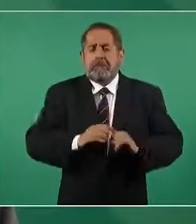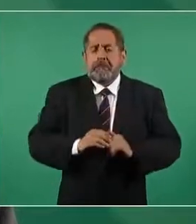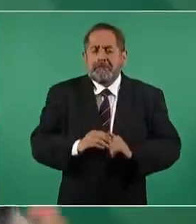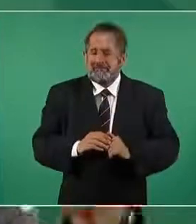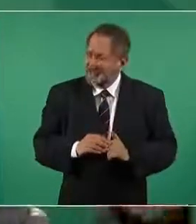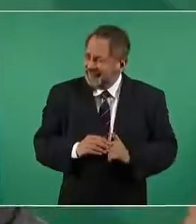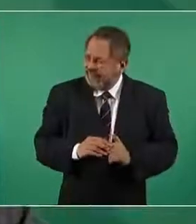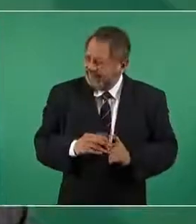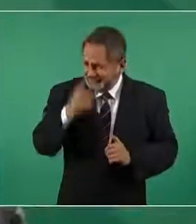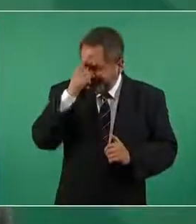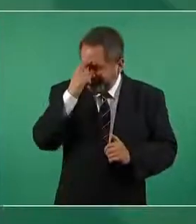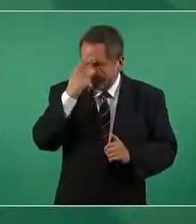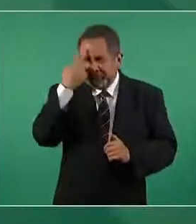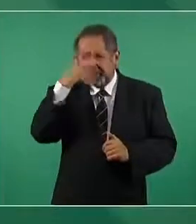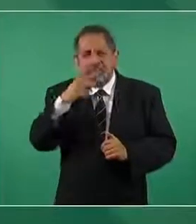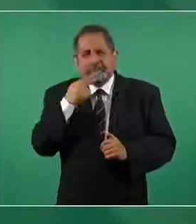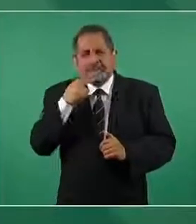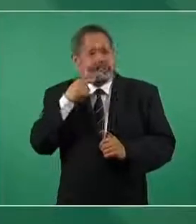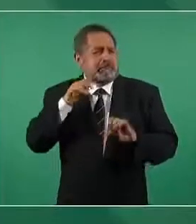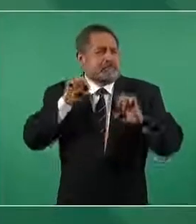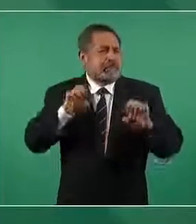todos esos lujos